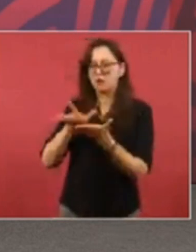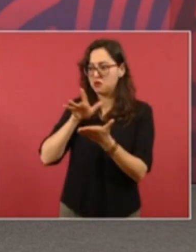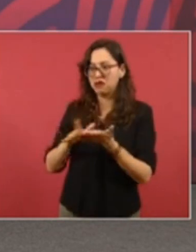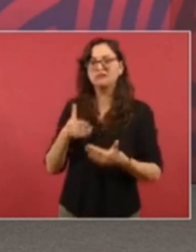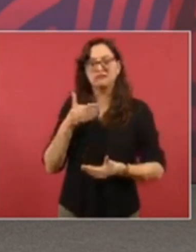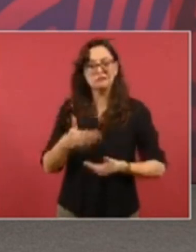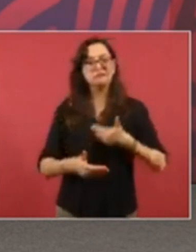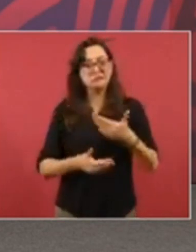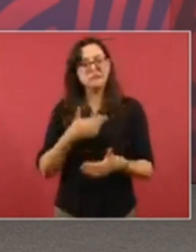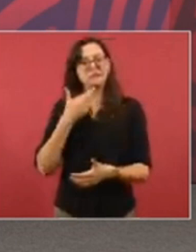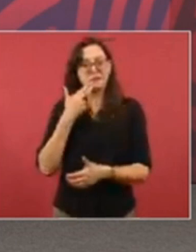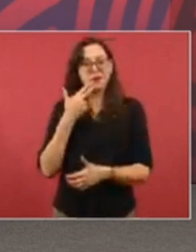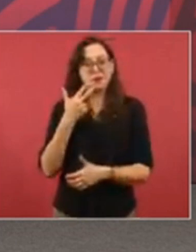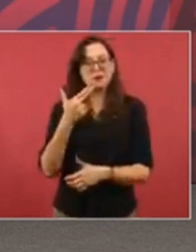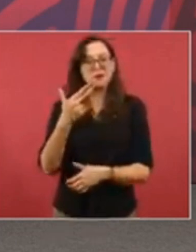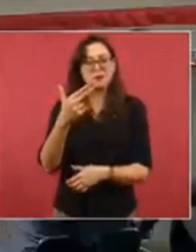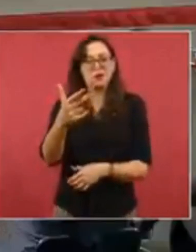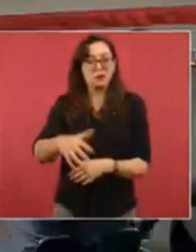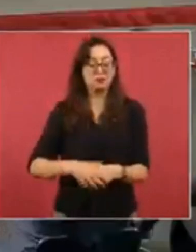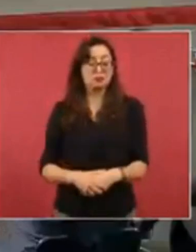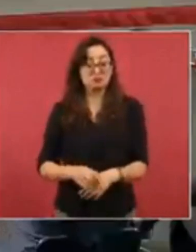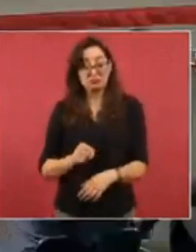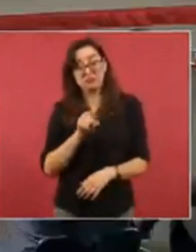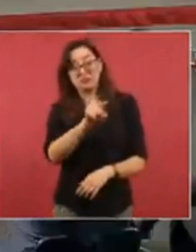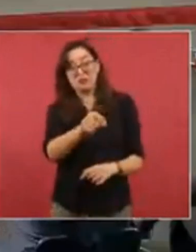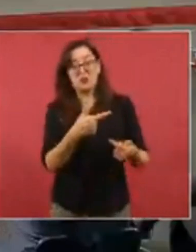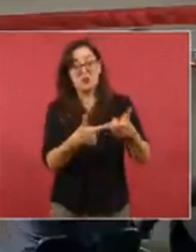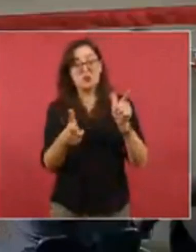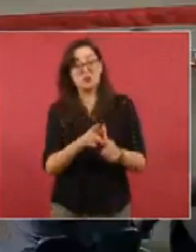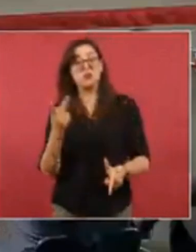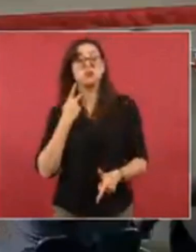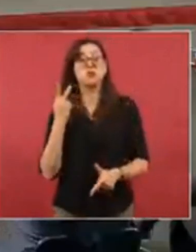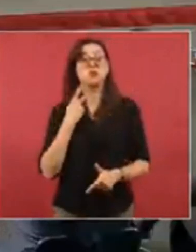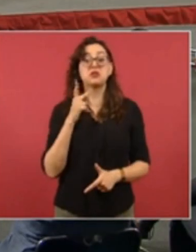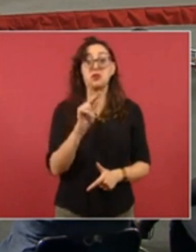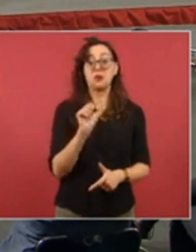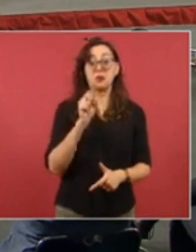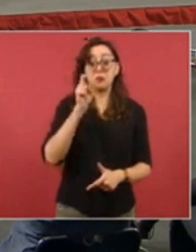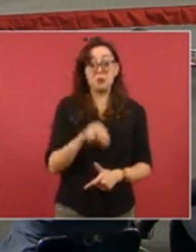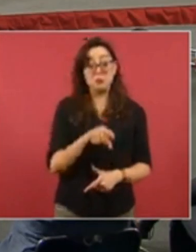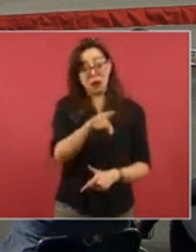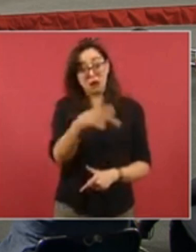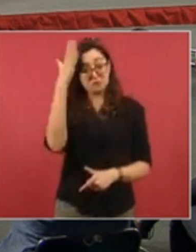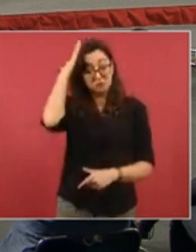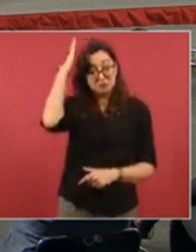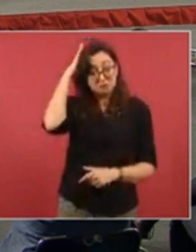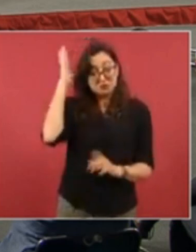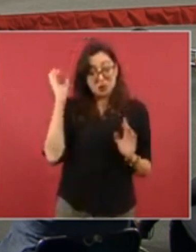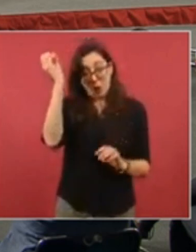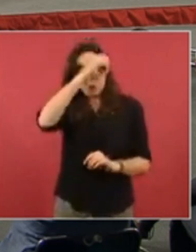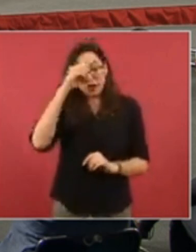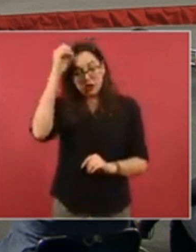muy contrario de lo que piensa el señor dirigente del PAN